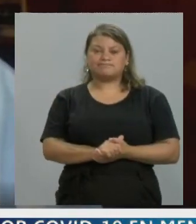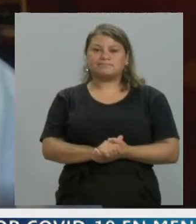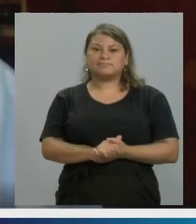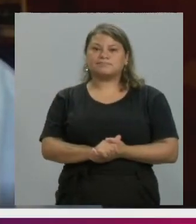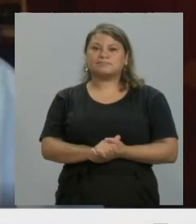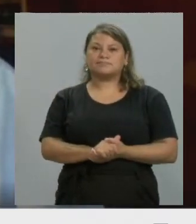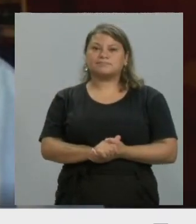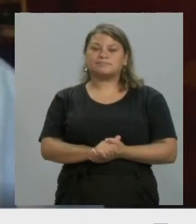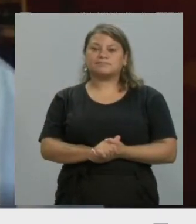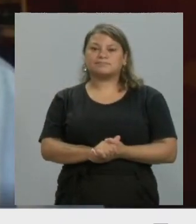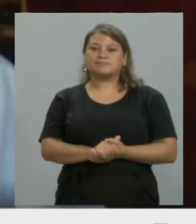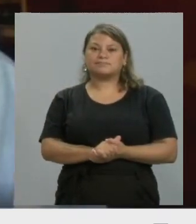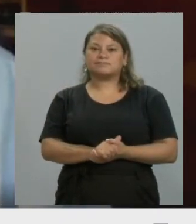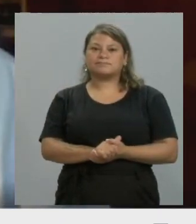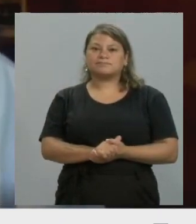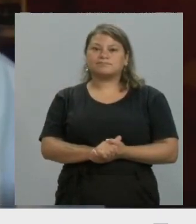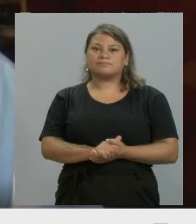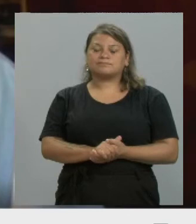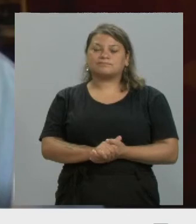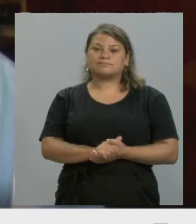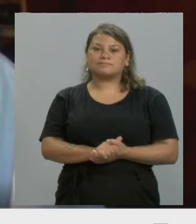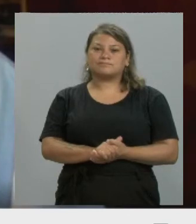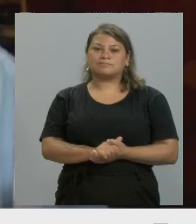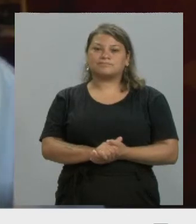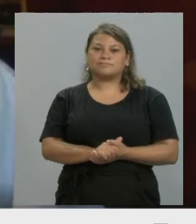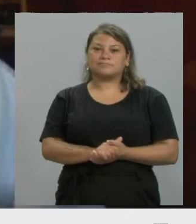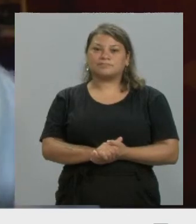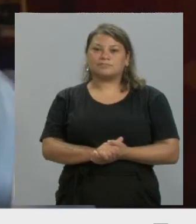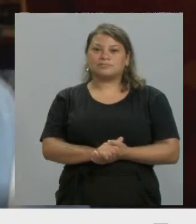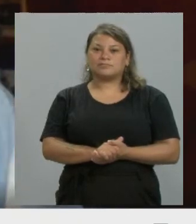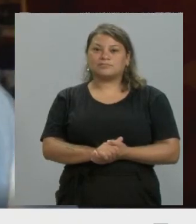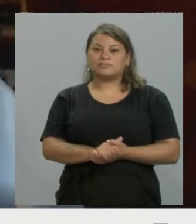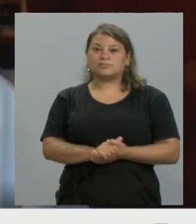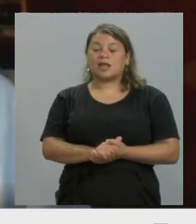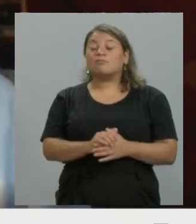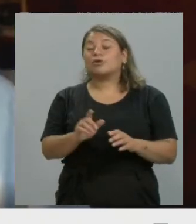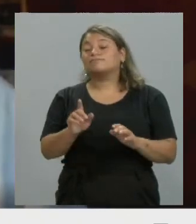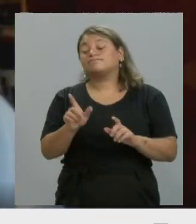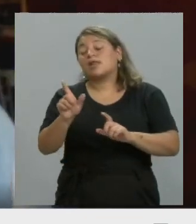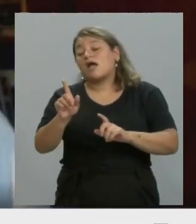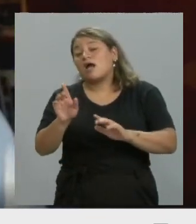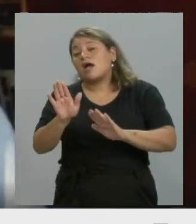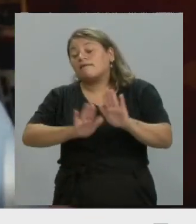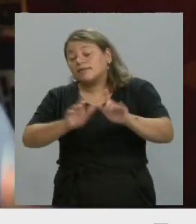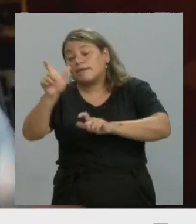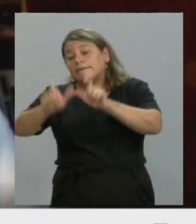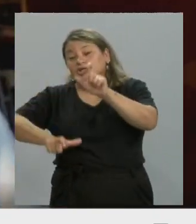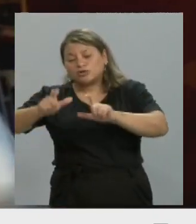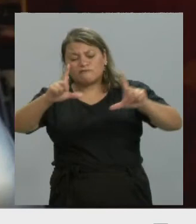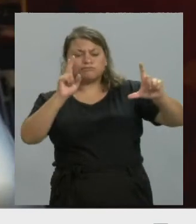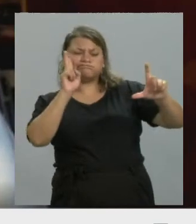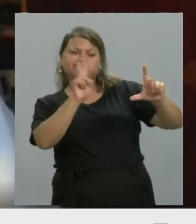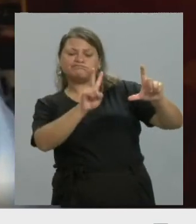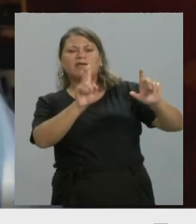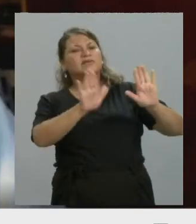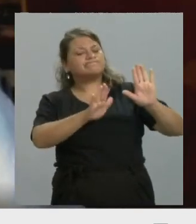Porque existe la, digamos, la equivocada percepción de las personas es que si uno